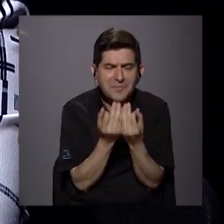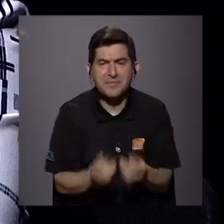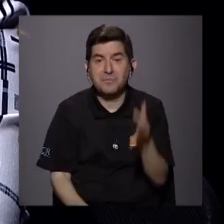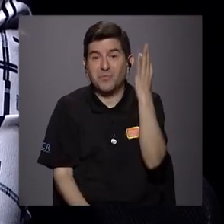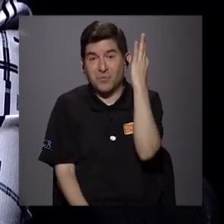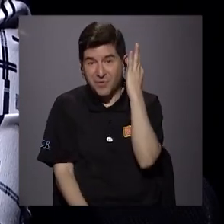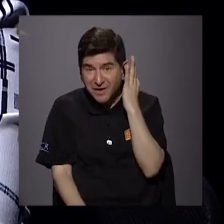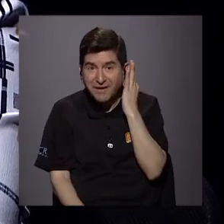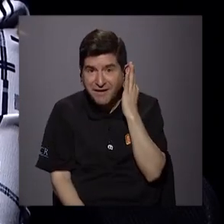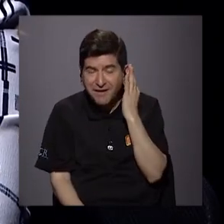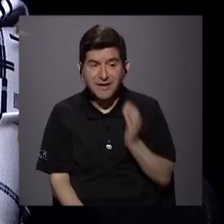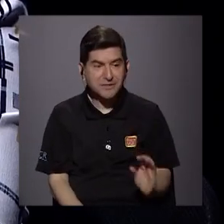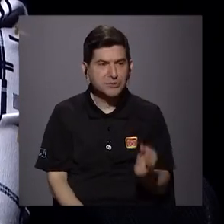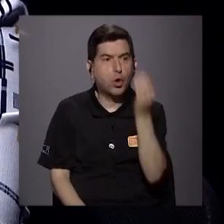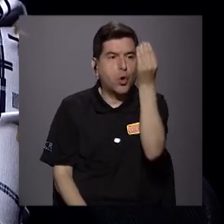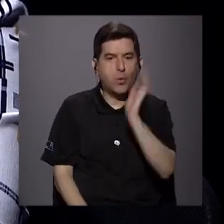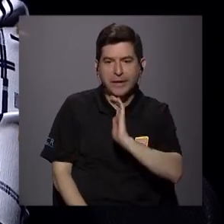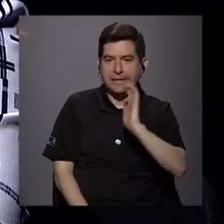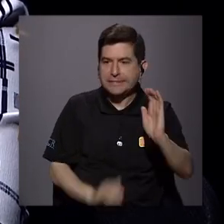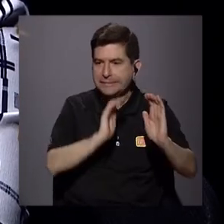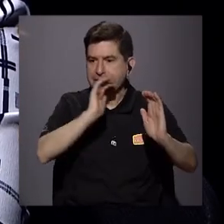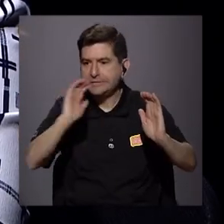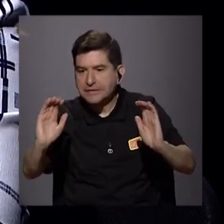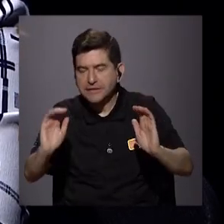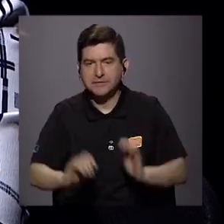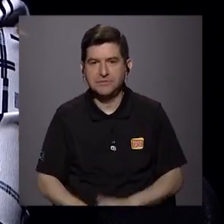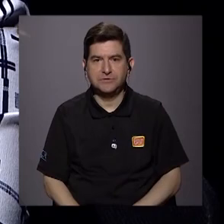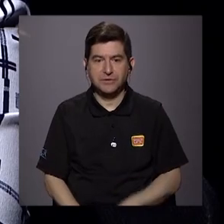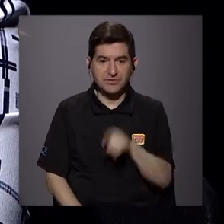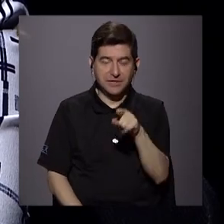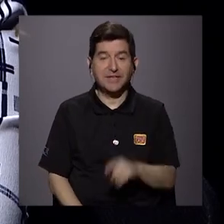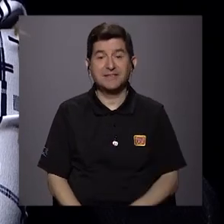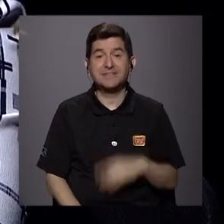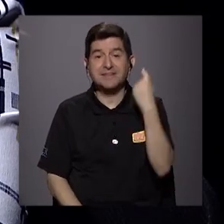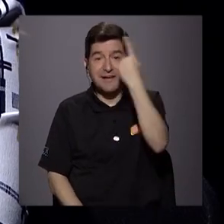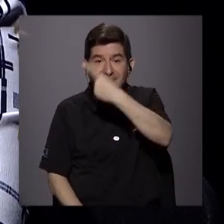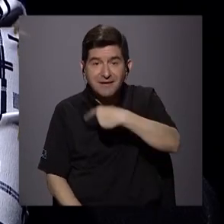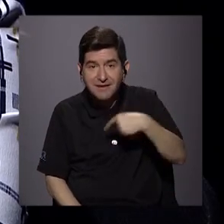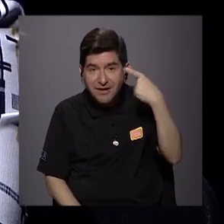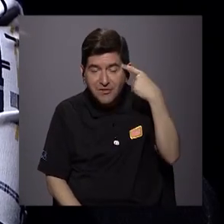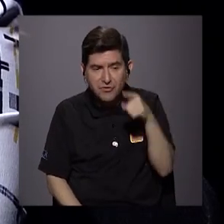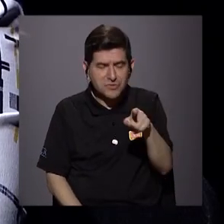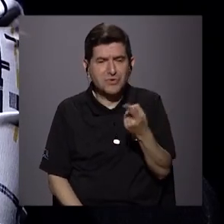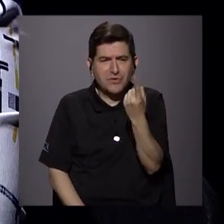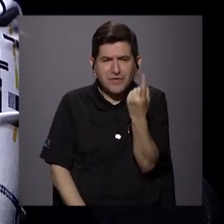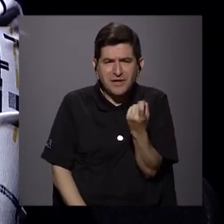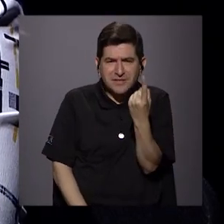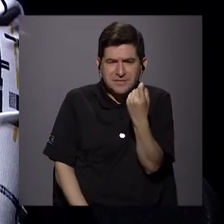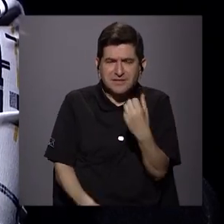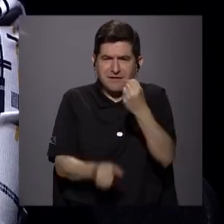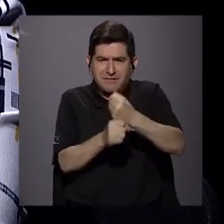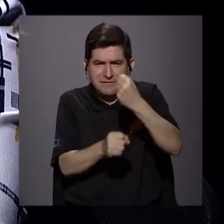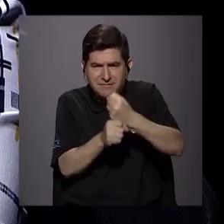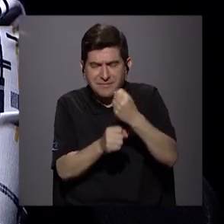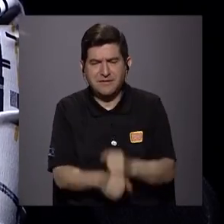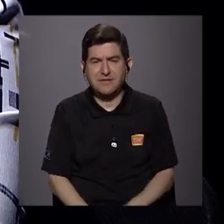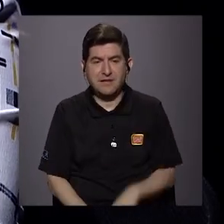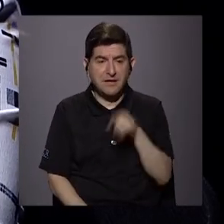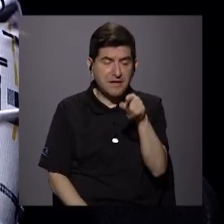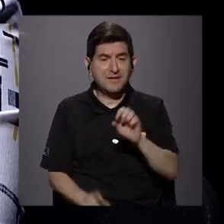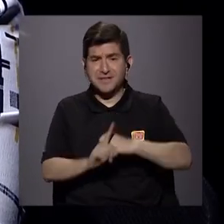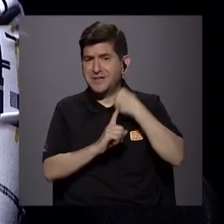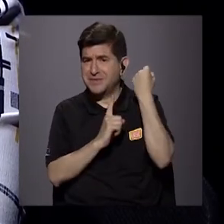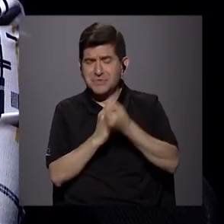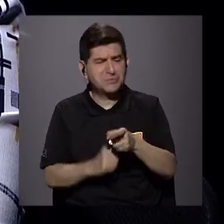muchísimas mujeres, jóvenes, niños, que serían, por así decirlo, los rostros de ese desempleo y los que, digamos, están